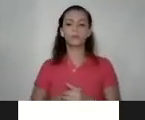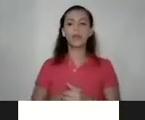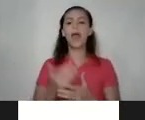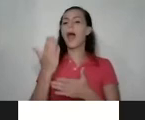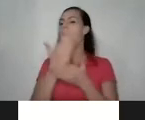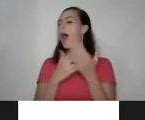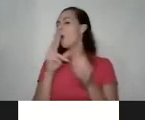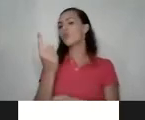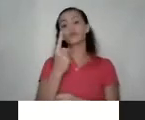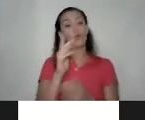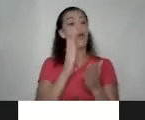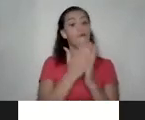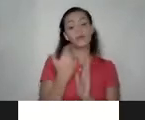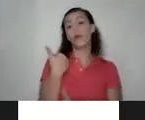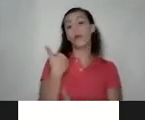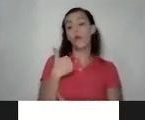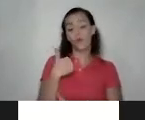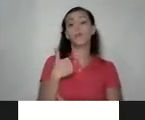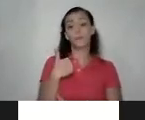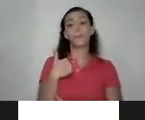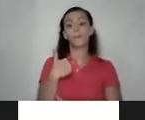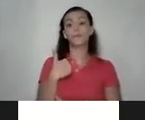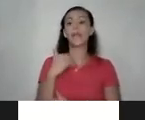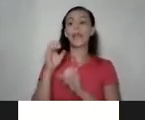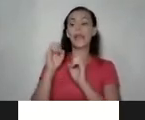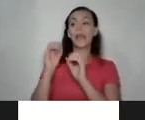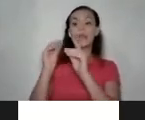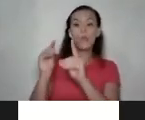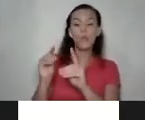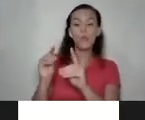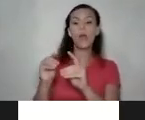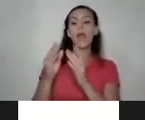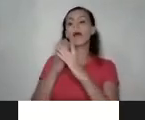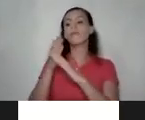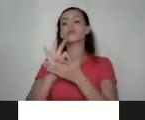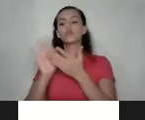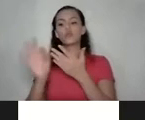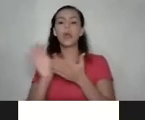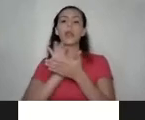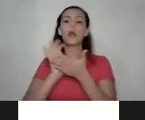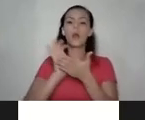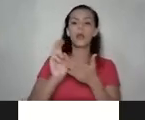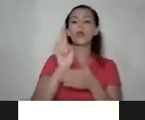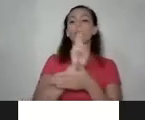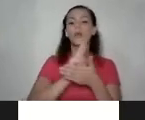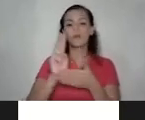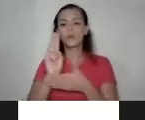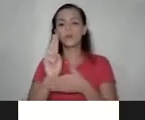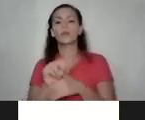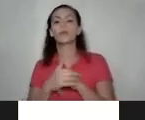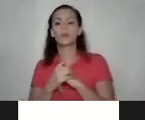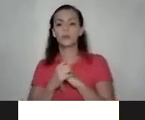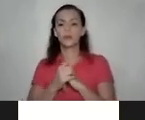afecta a los hombres lo que nos educan a través de la escuela el colegio la universidad la televisión los